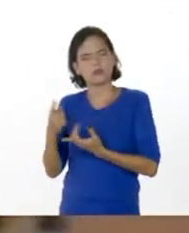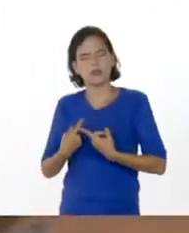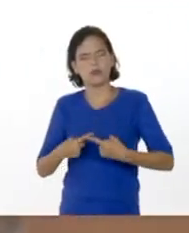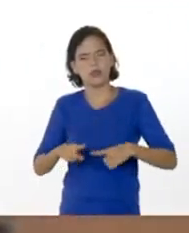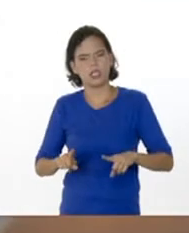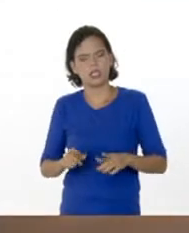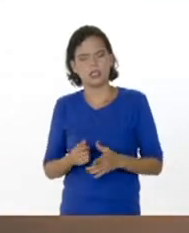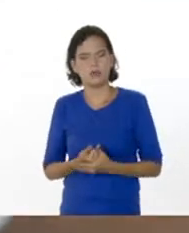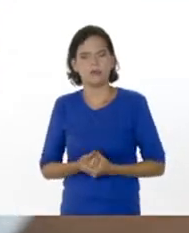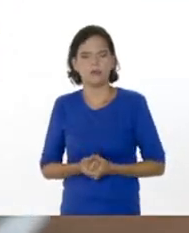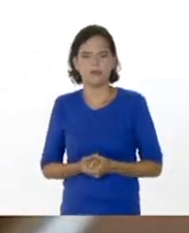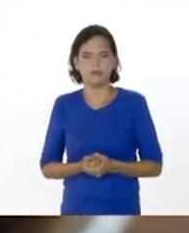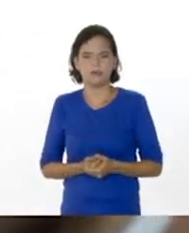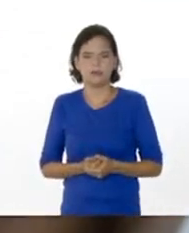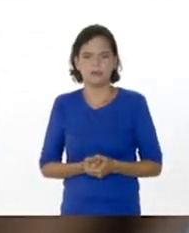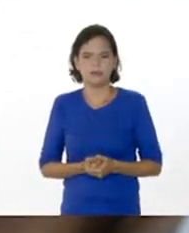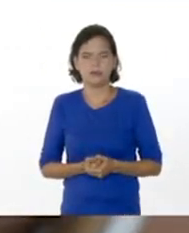que tenemos acá.